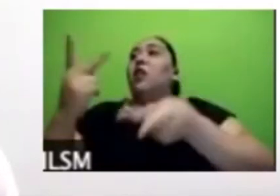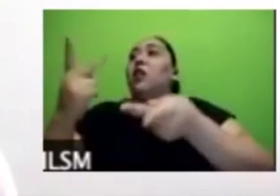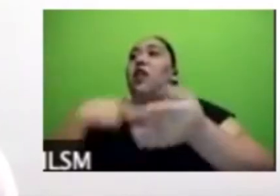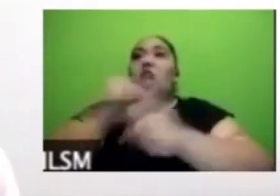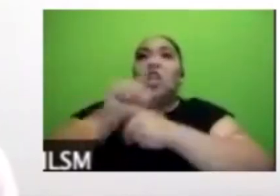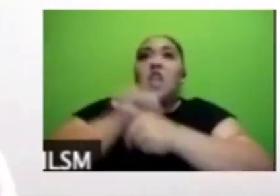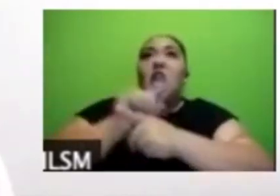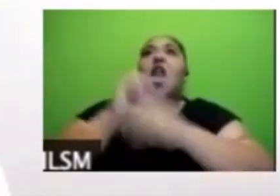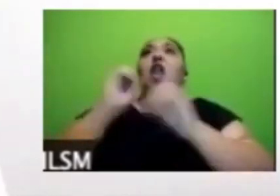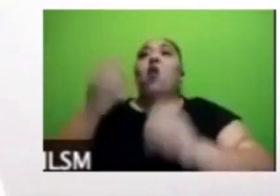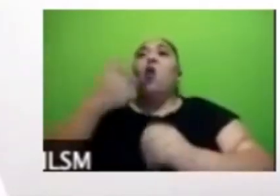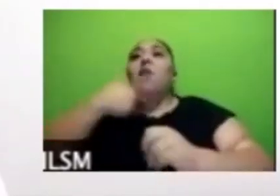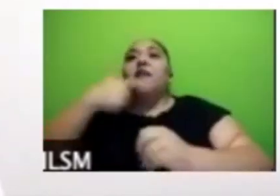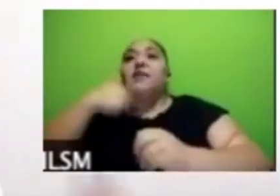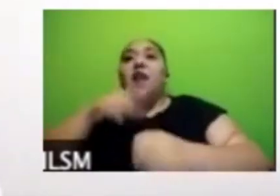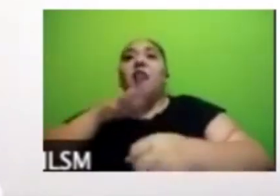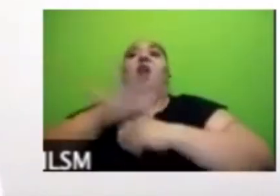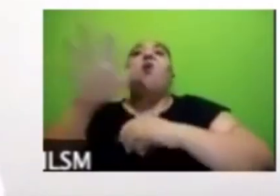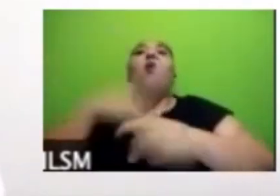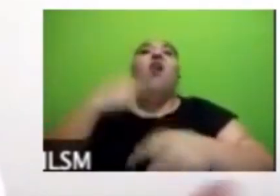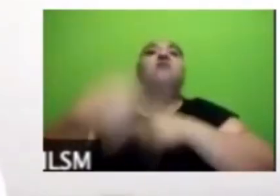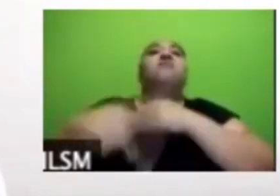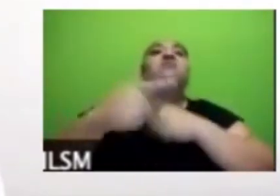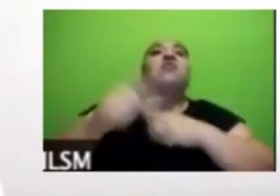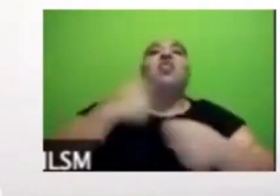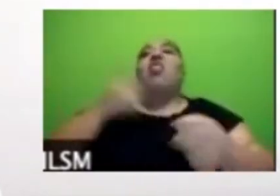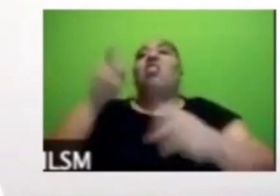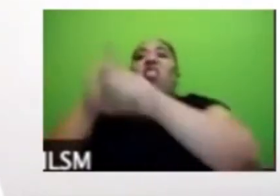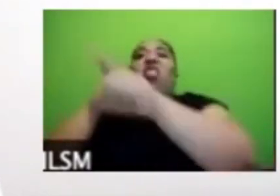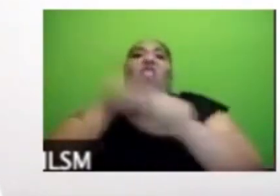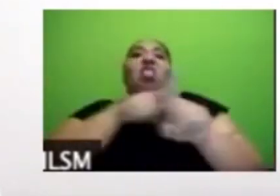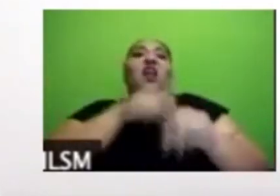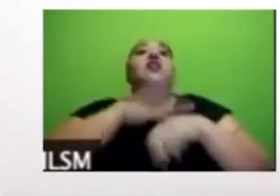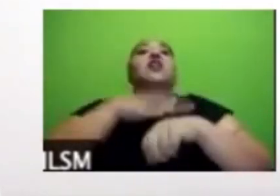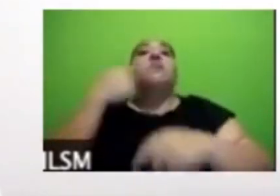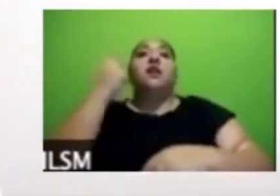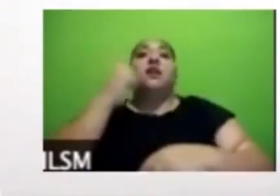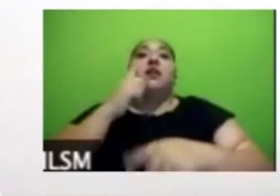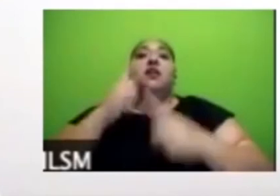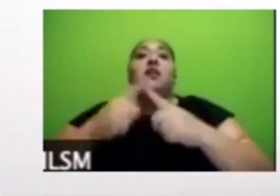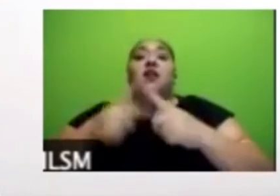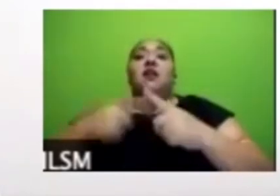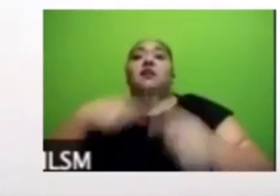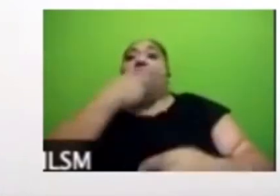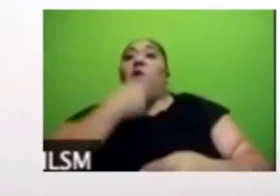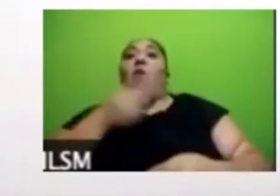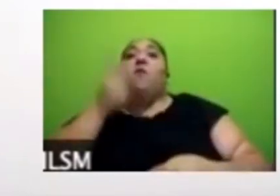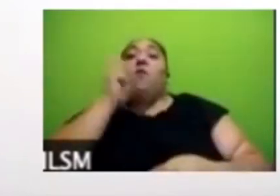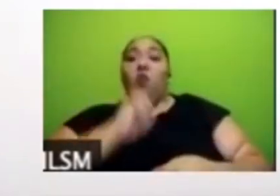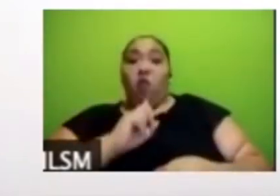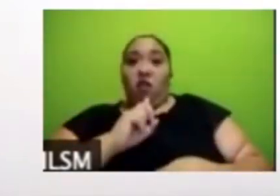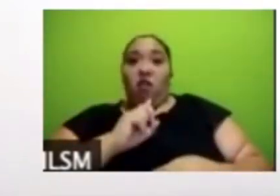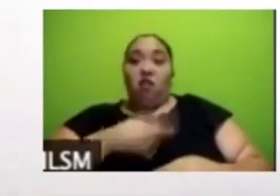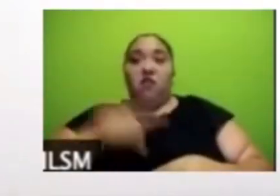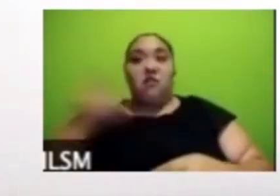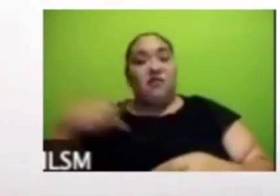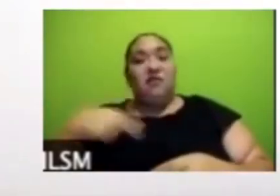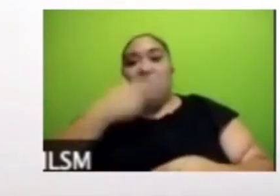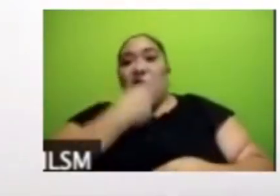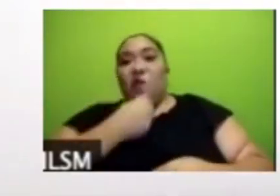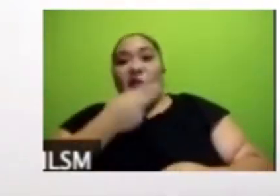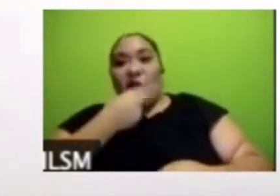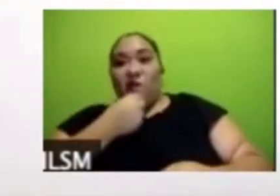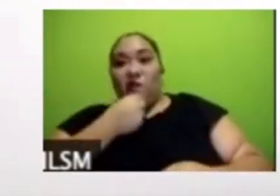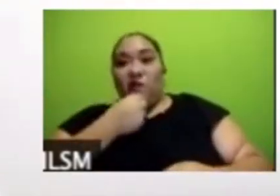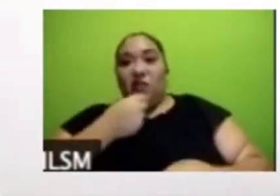hombre. Entonces sin duda estas cosas a mi manera de ver son temas a los que si vamos a acabar regresando tarde o